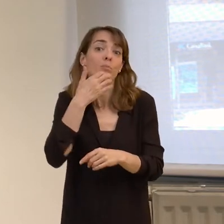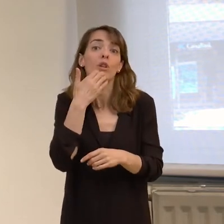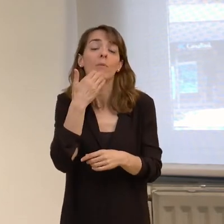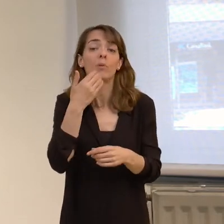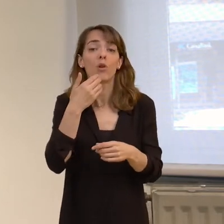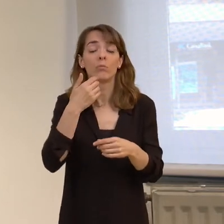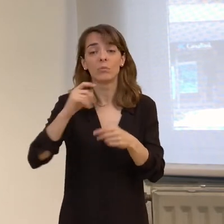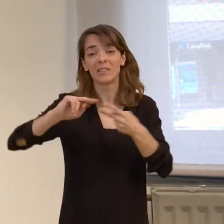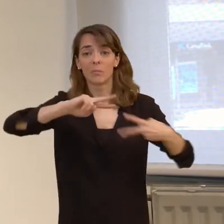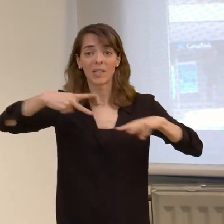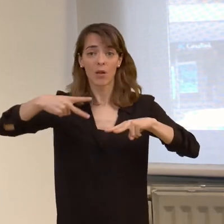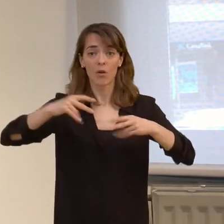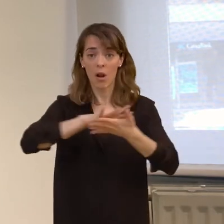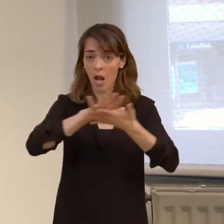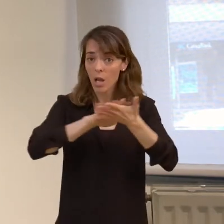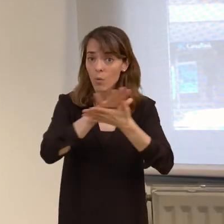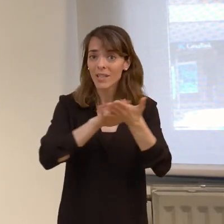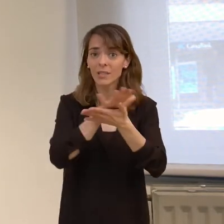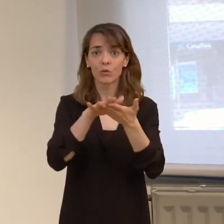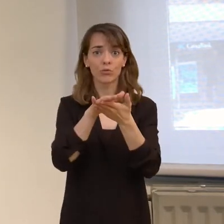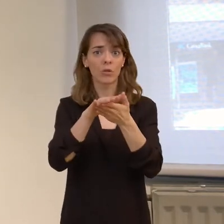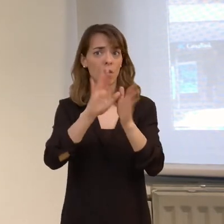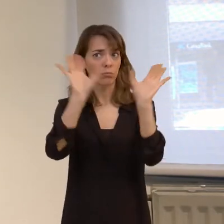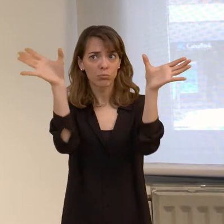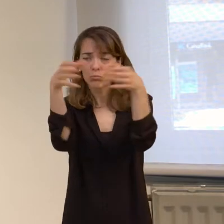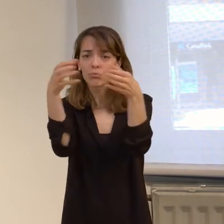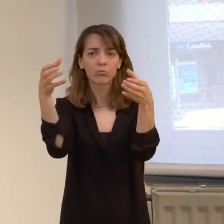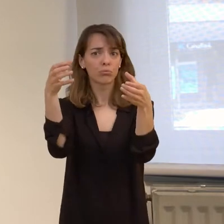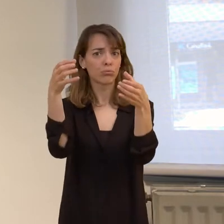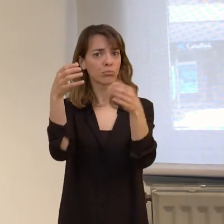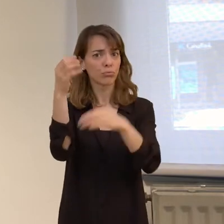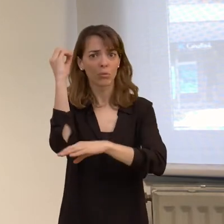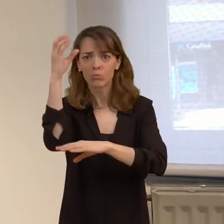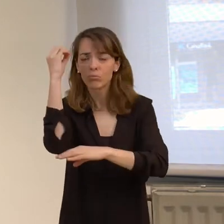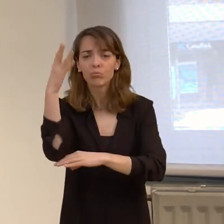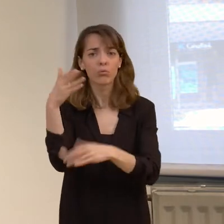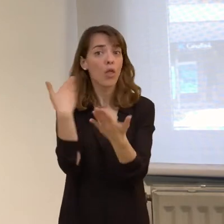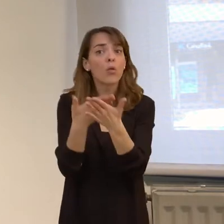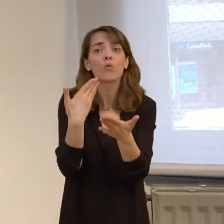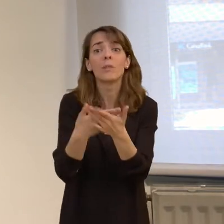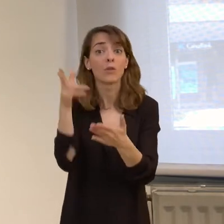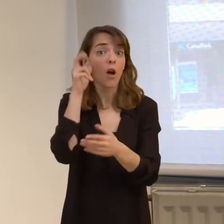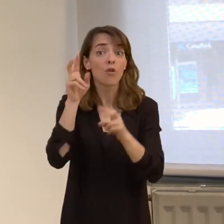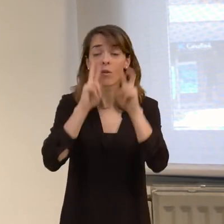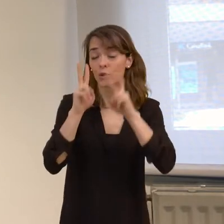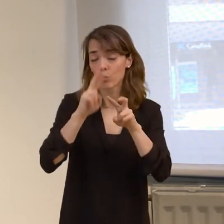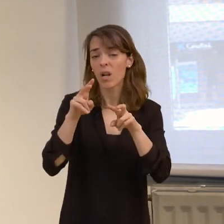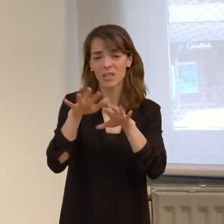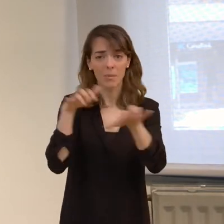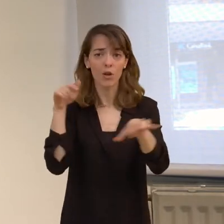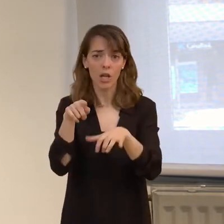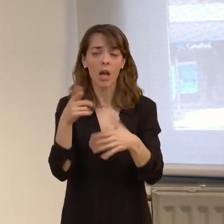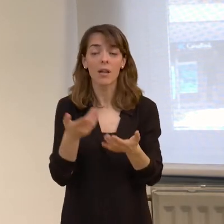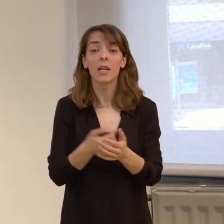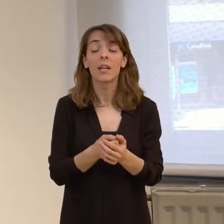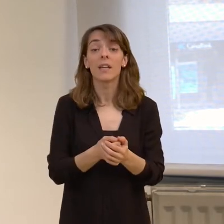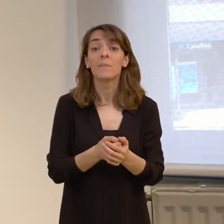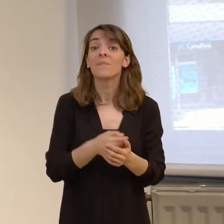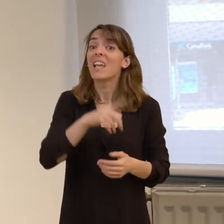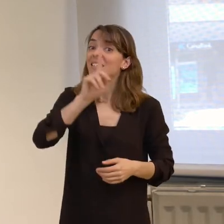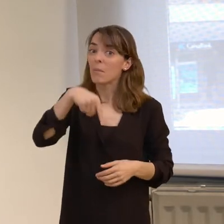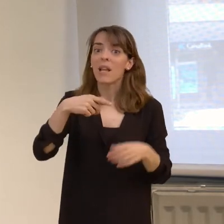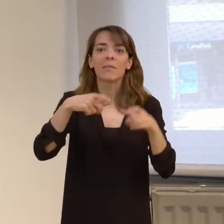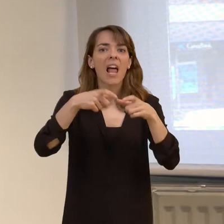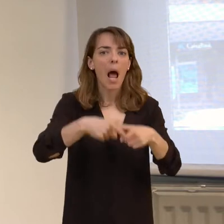interpretación en lengua de signos, eventos, de documentos, de documentos audiovisuales fundamentalmente, y